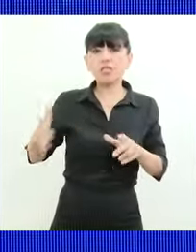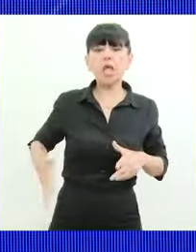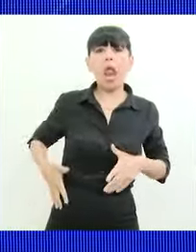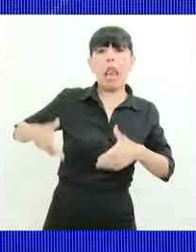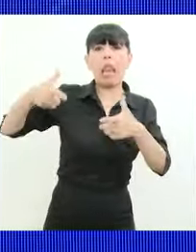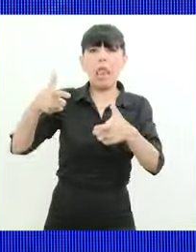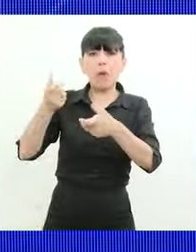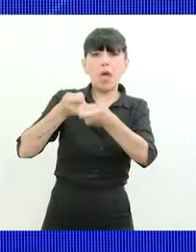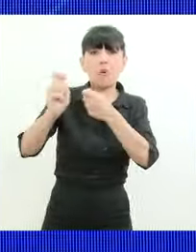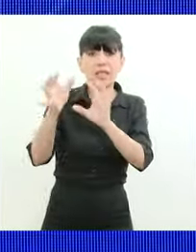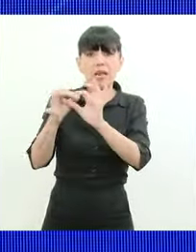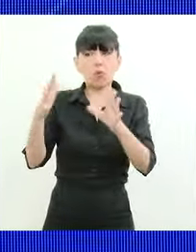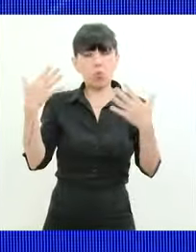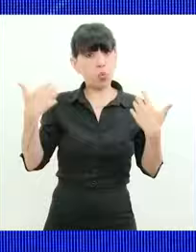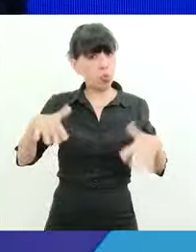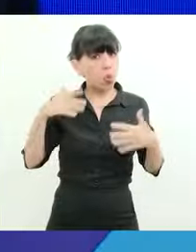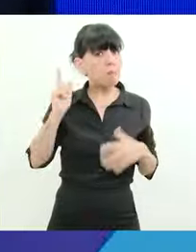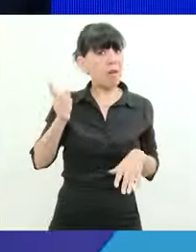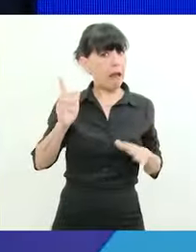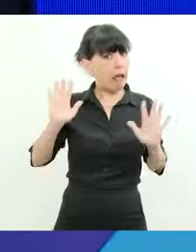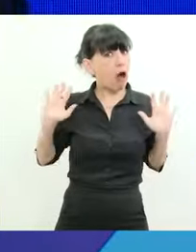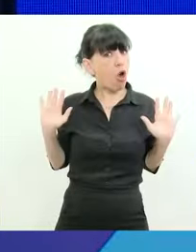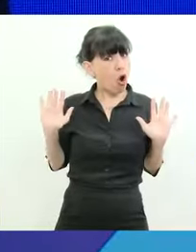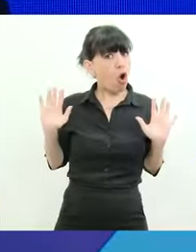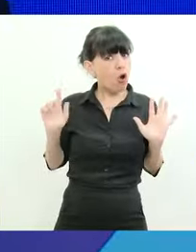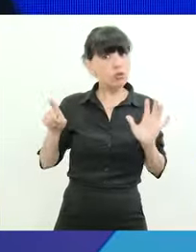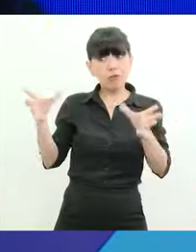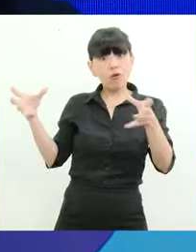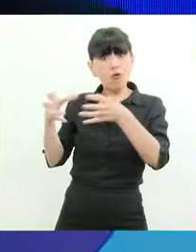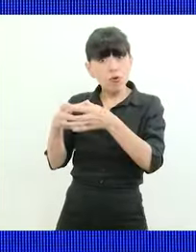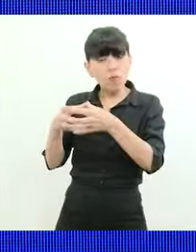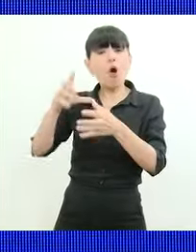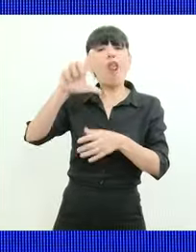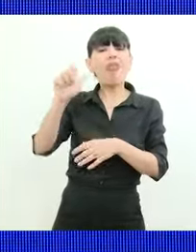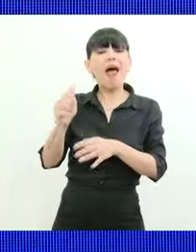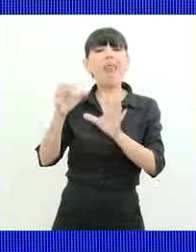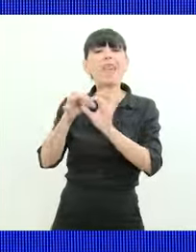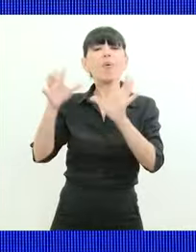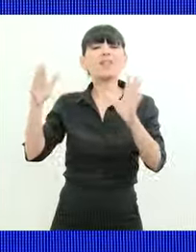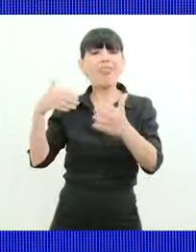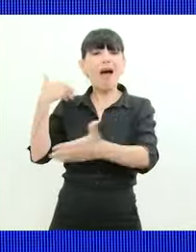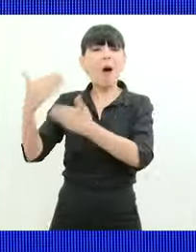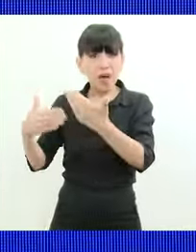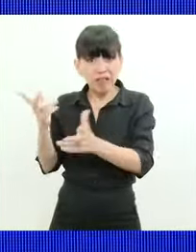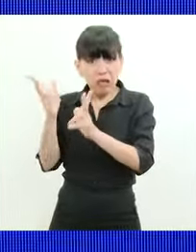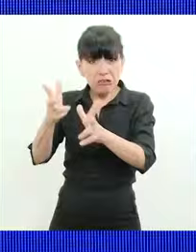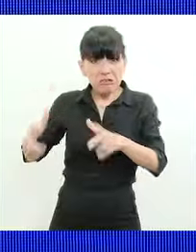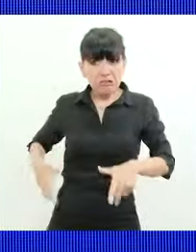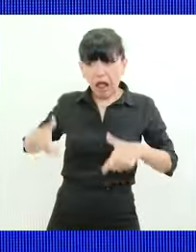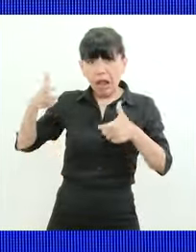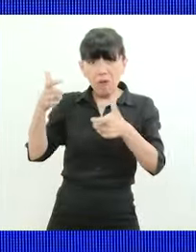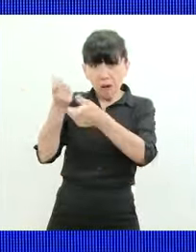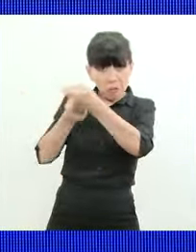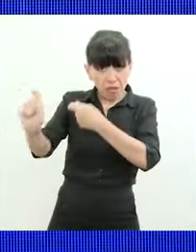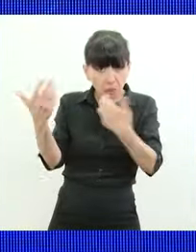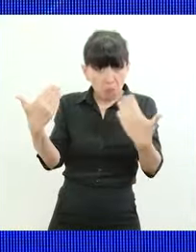peligrosa me suena y que está planteada además en la plataforma de la libertad avanza me parece que es